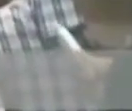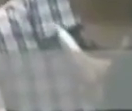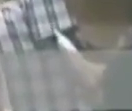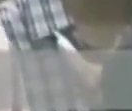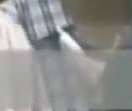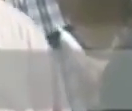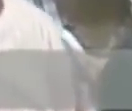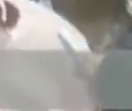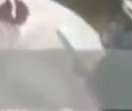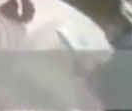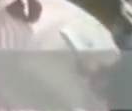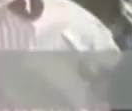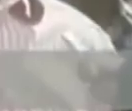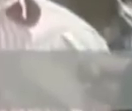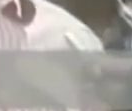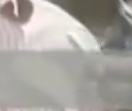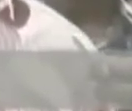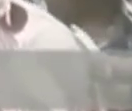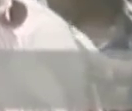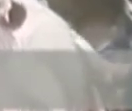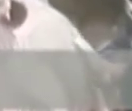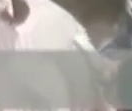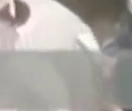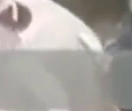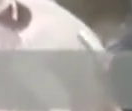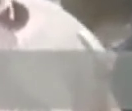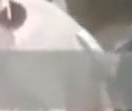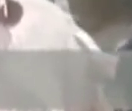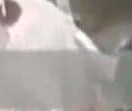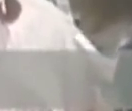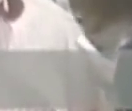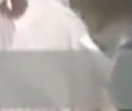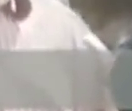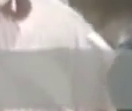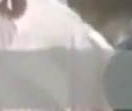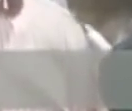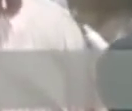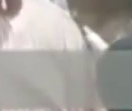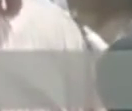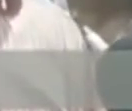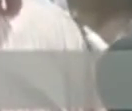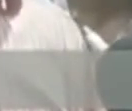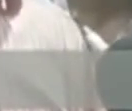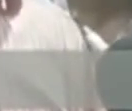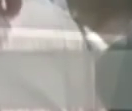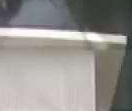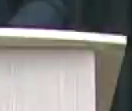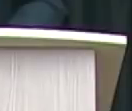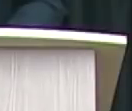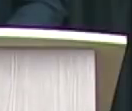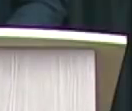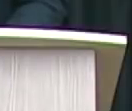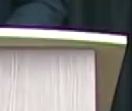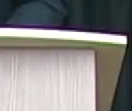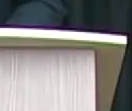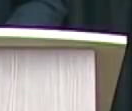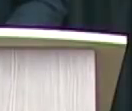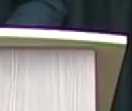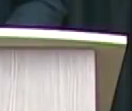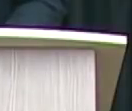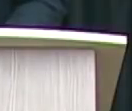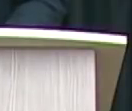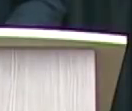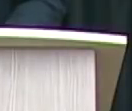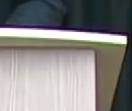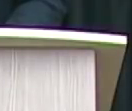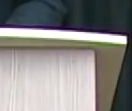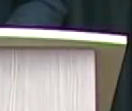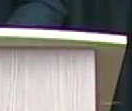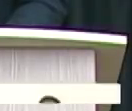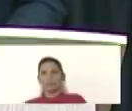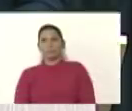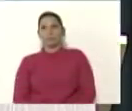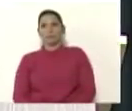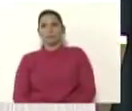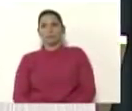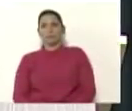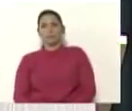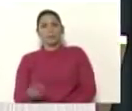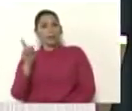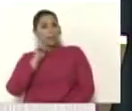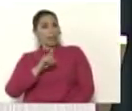mentira